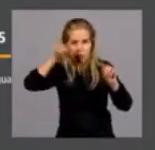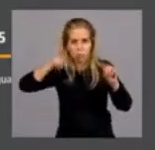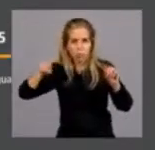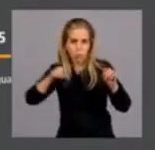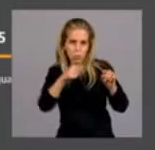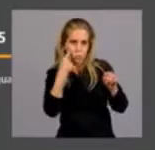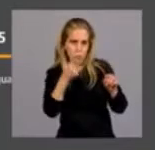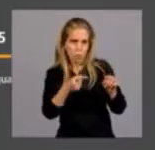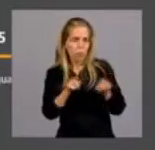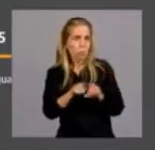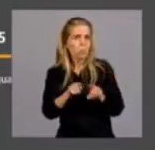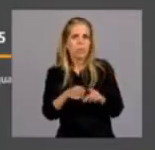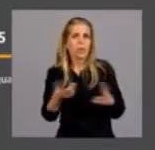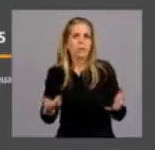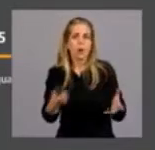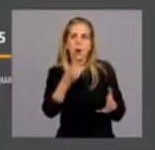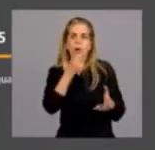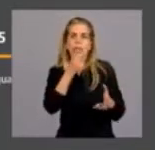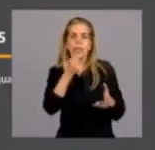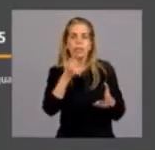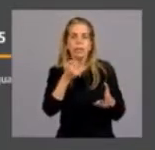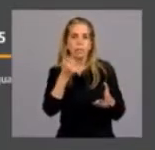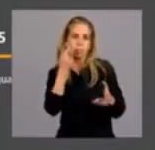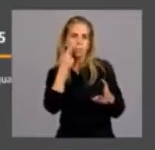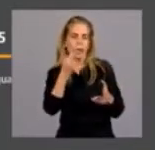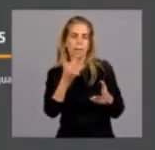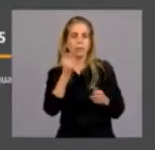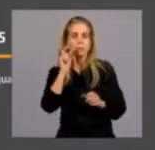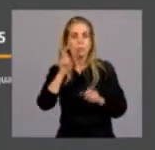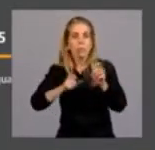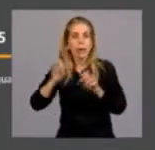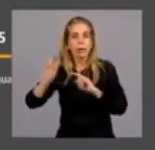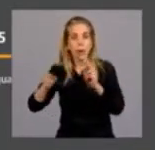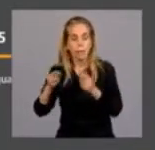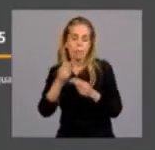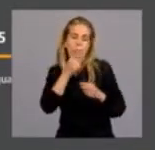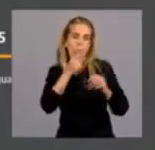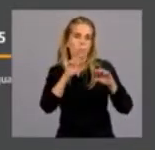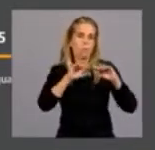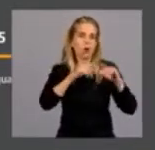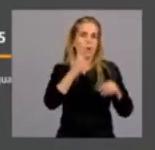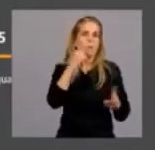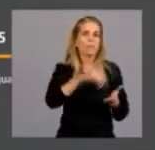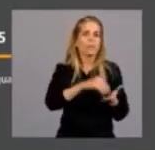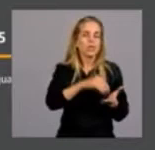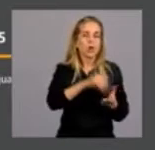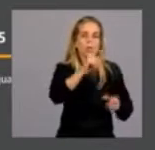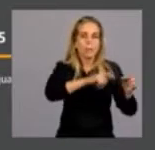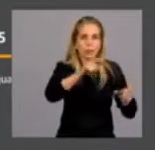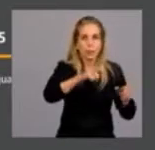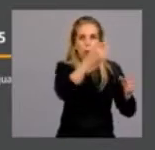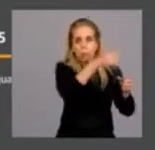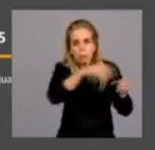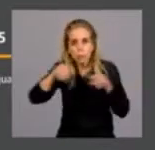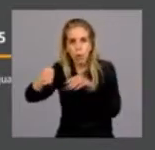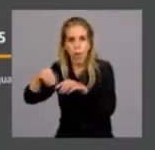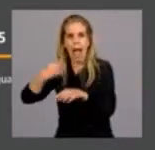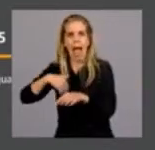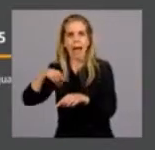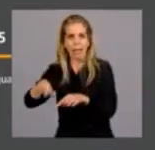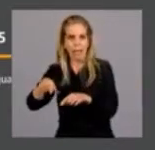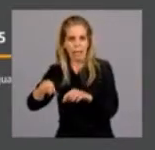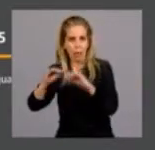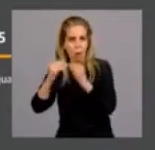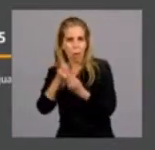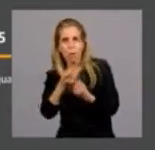Lo mismo si uno mira la cantidad de fallecidos por millón de habitantes. El resultado de la Argentina es un